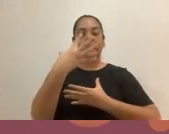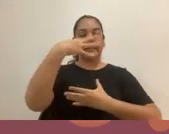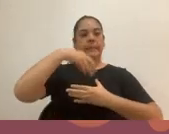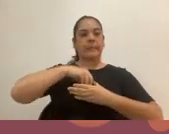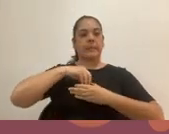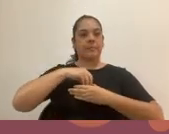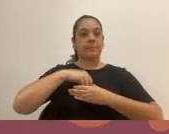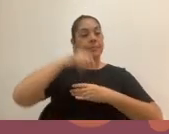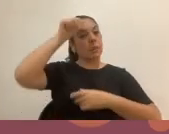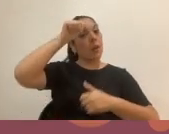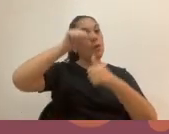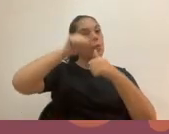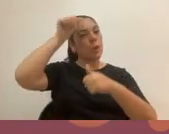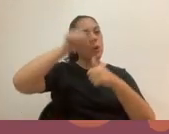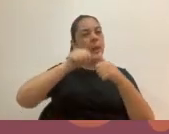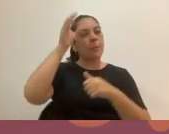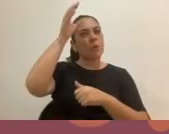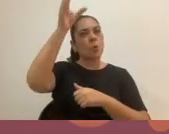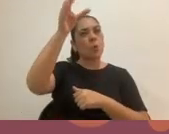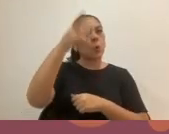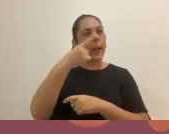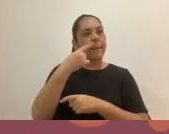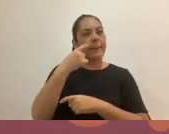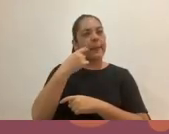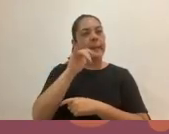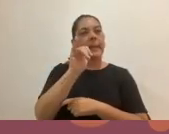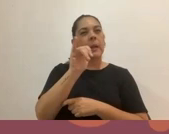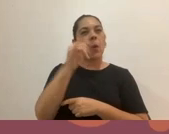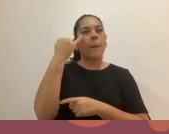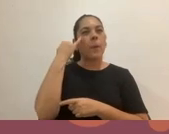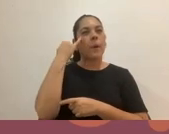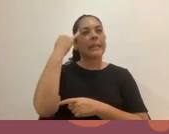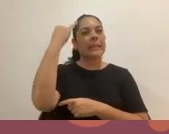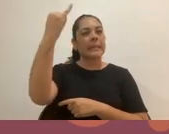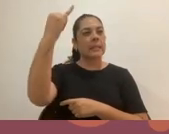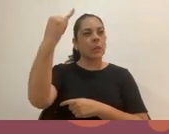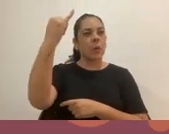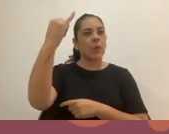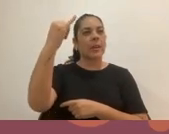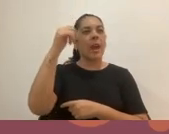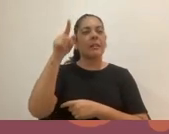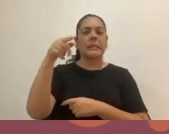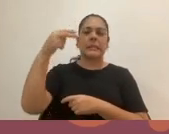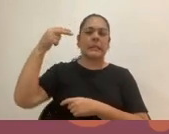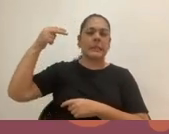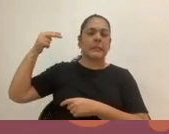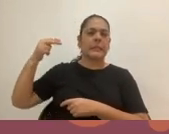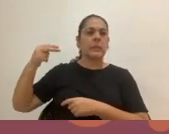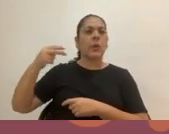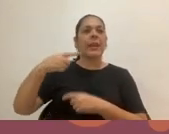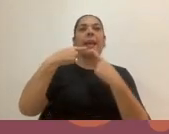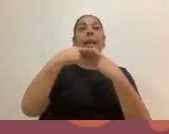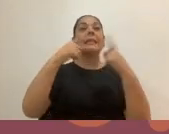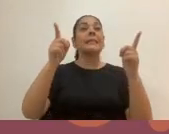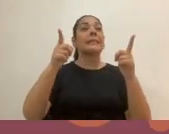Recordemos que la cultura patriarcal es esta ideología que ha vendido históricamente la idea de que el hombre es